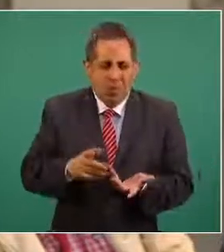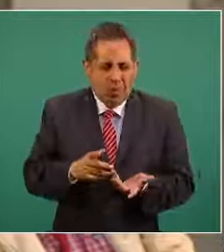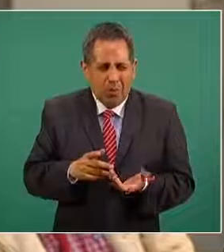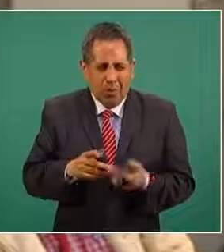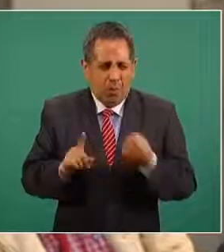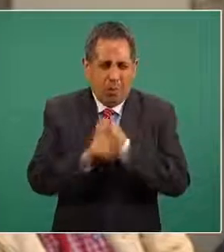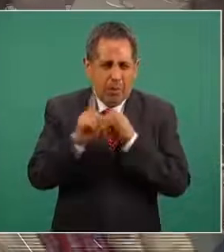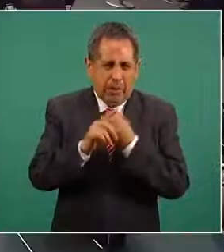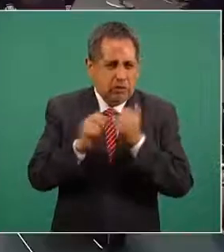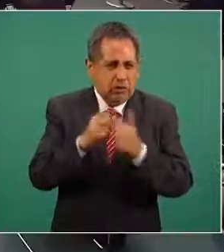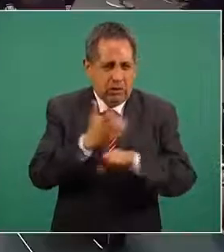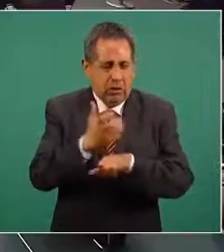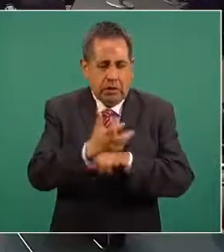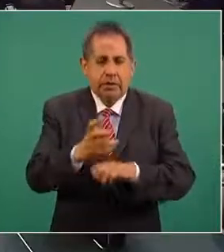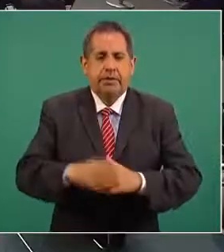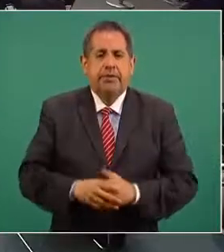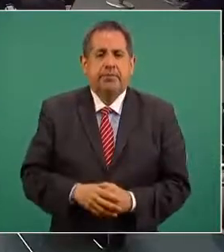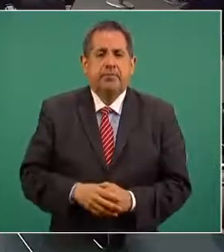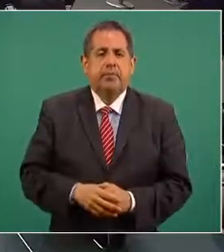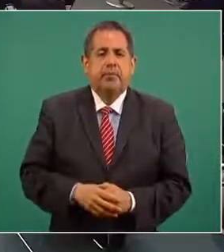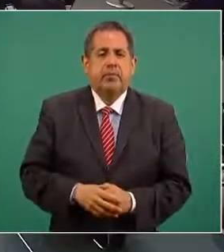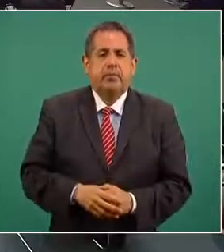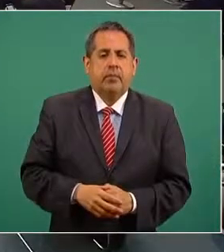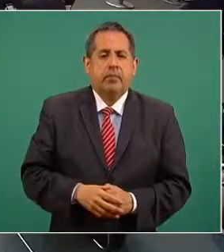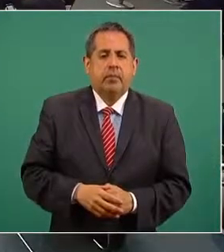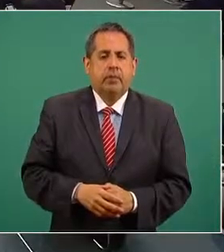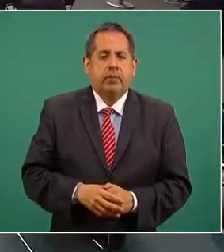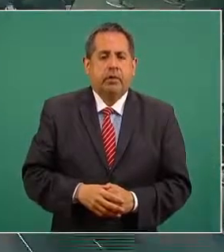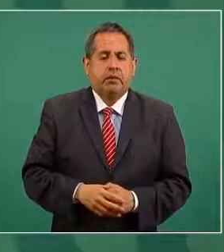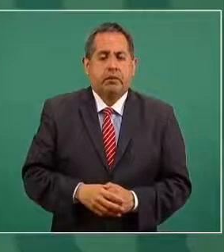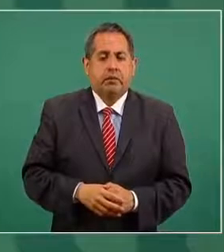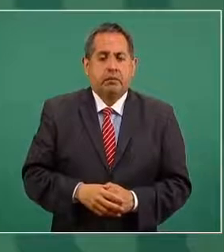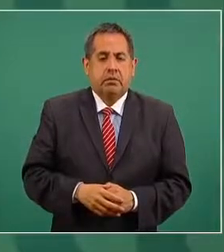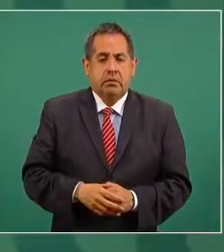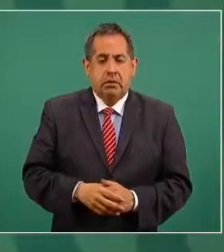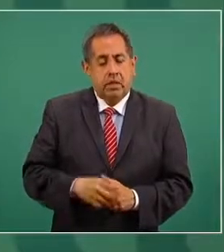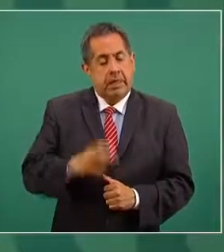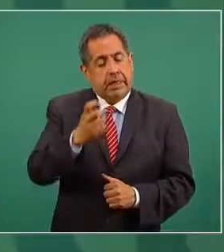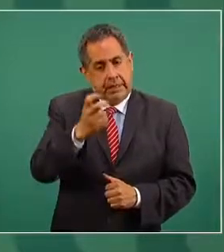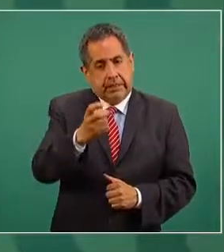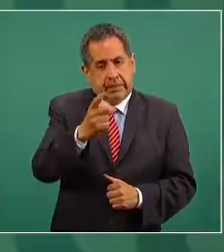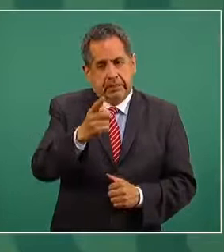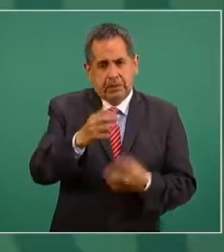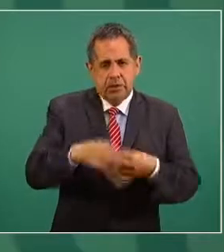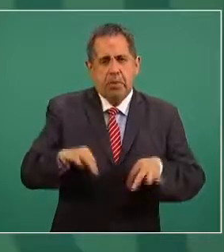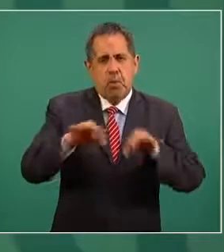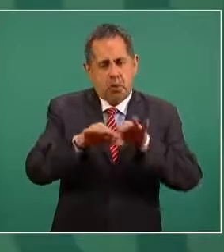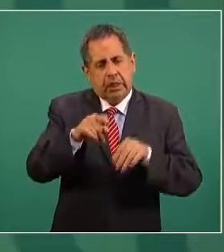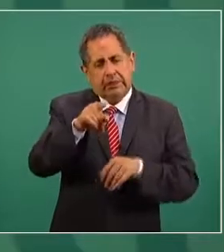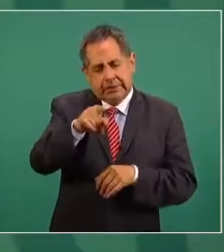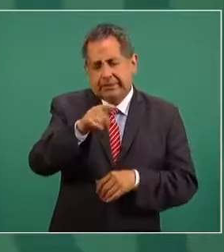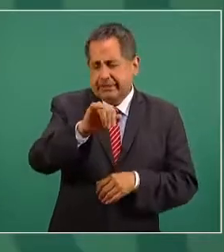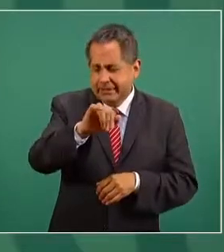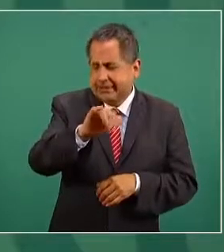con Estados Unidos Sí, es un asunto importante pero también